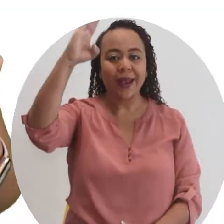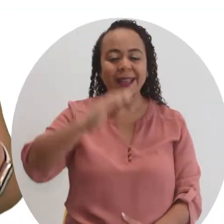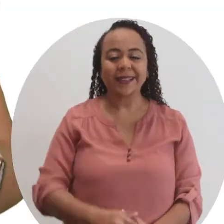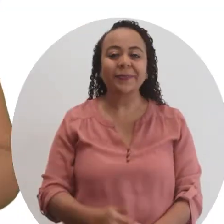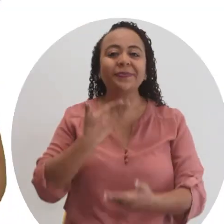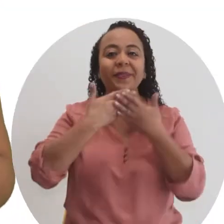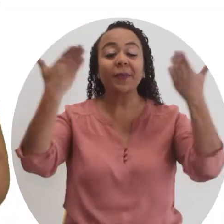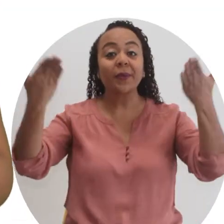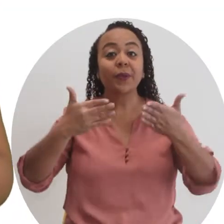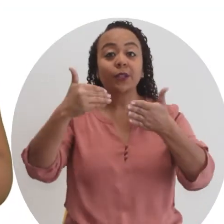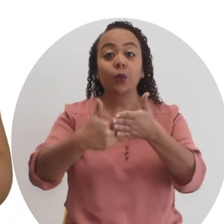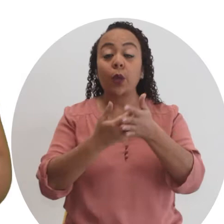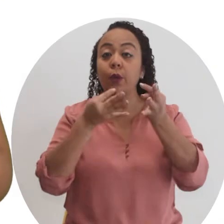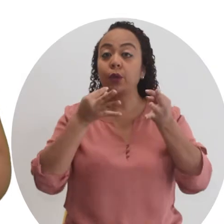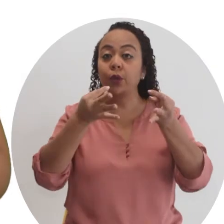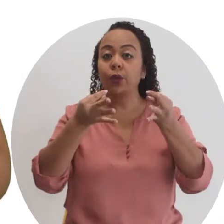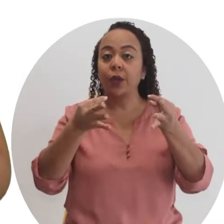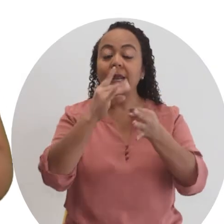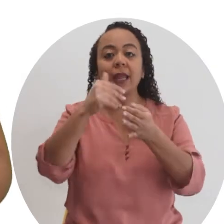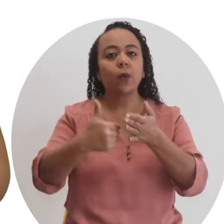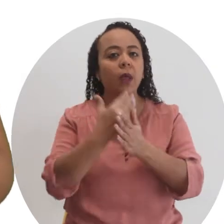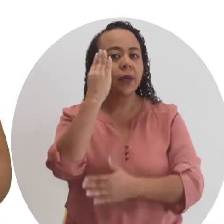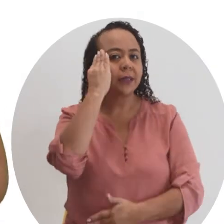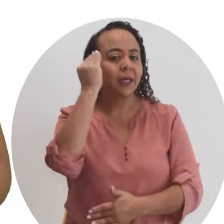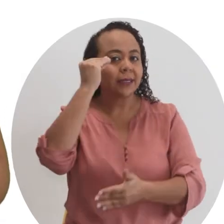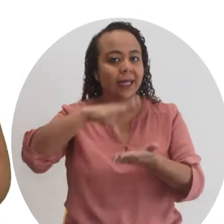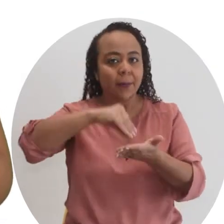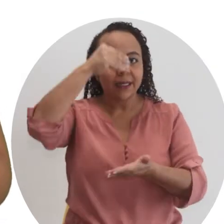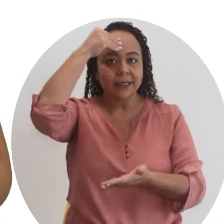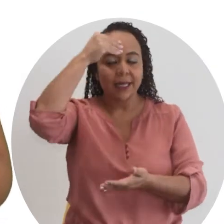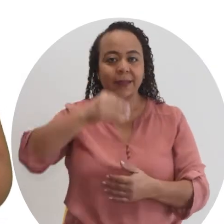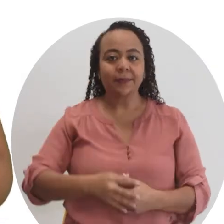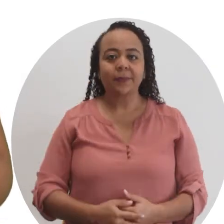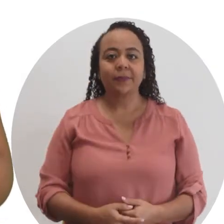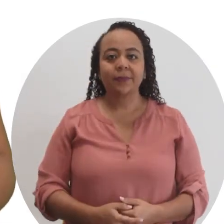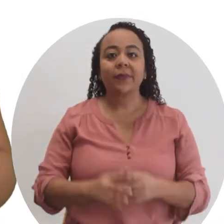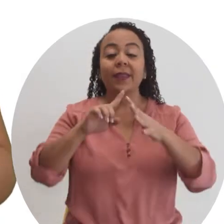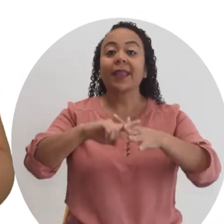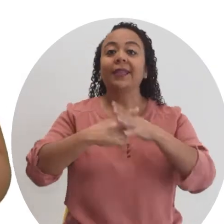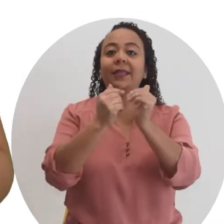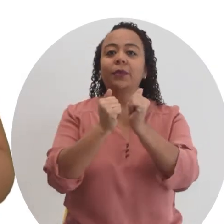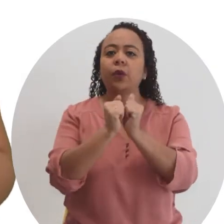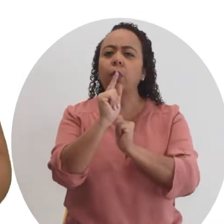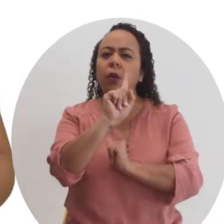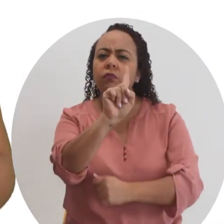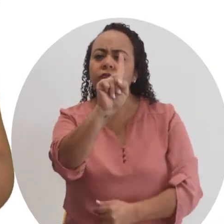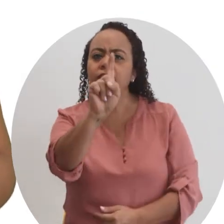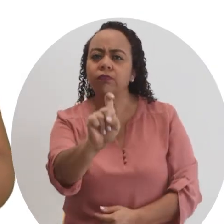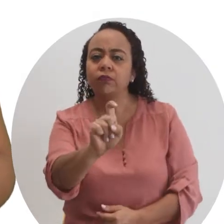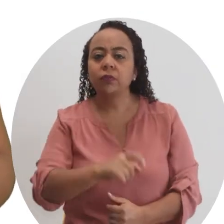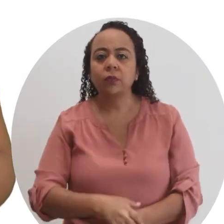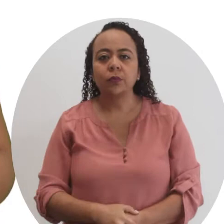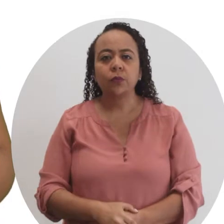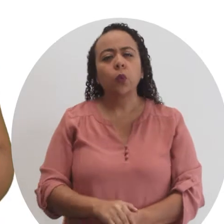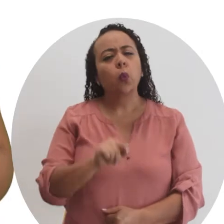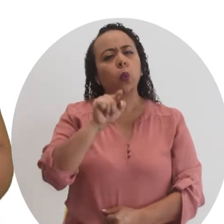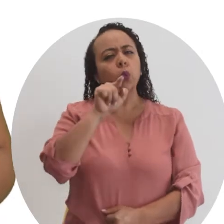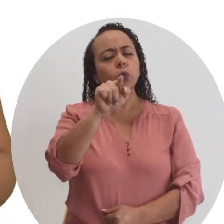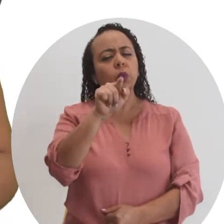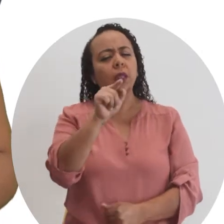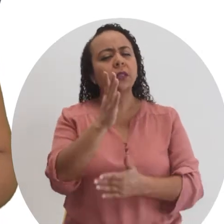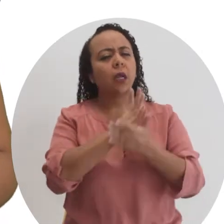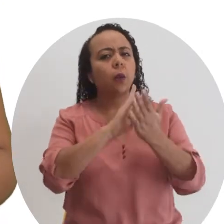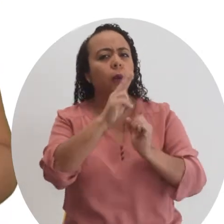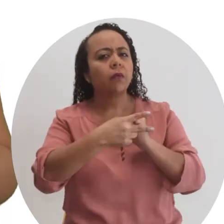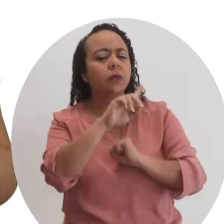Hola, bienvenidos a un nuevo tutorial y una nueva experiencia de aprendizaje. Iniciamos con una consulta. Se han